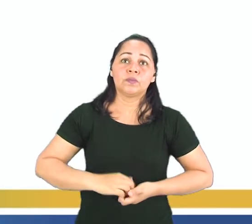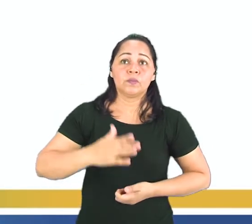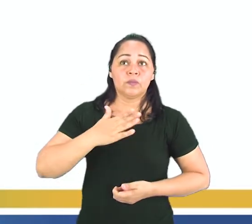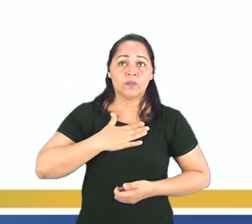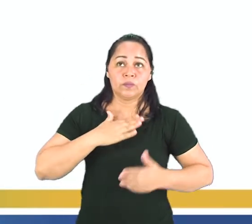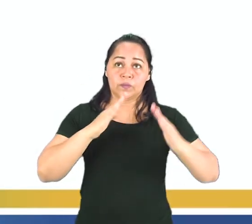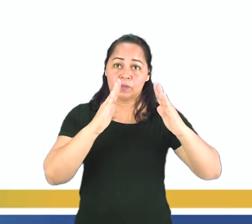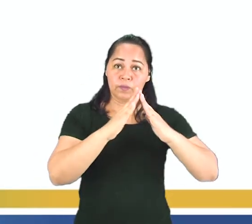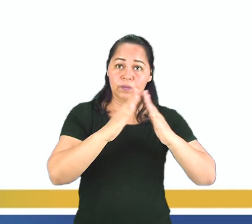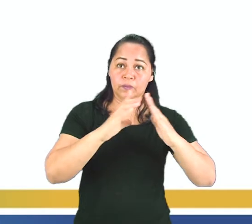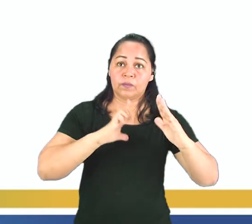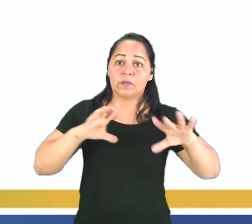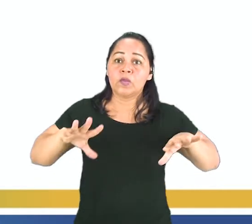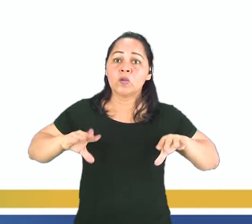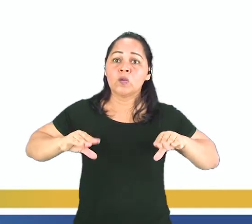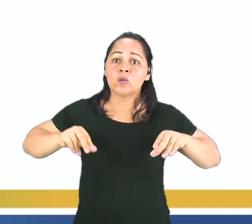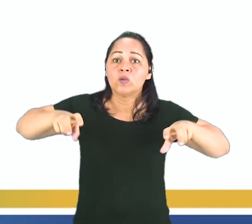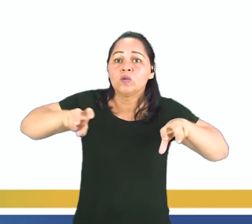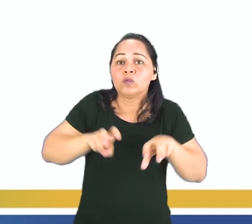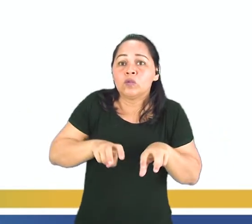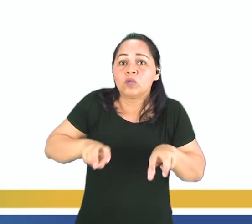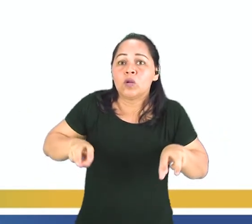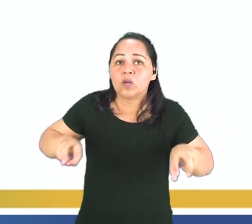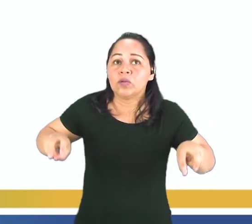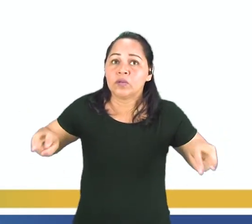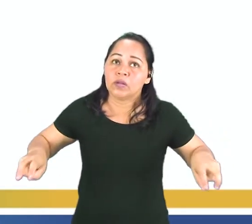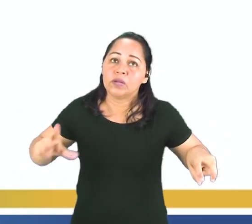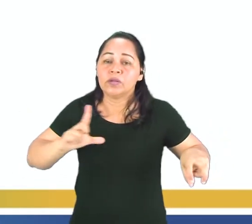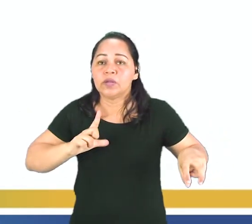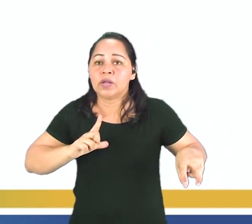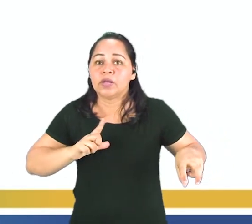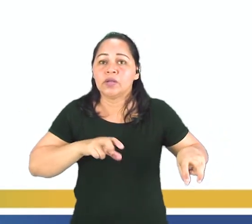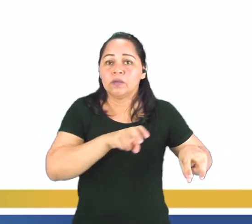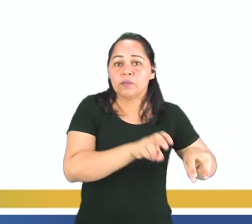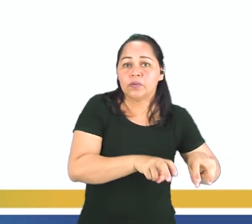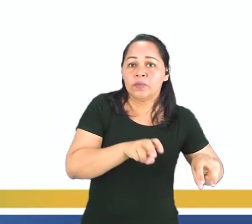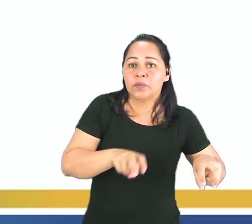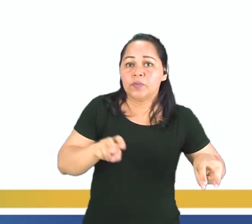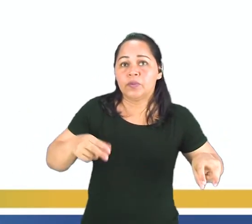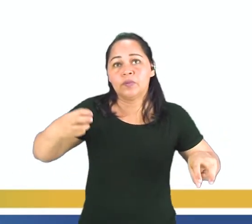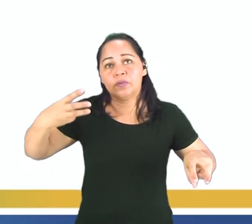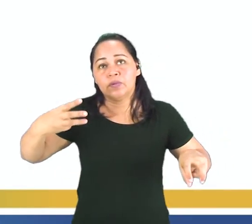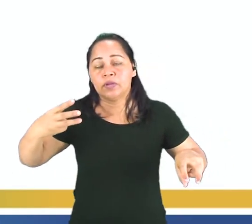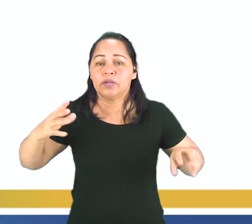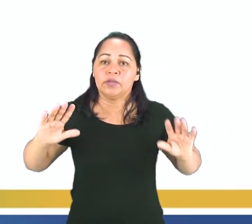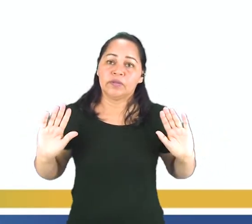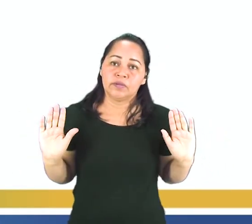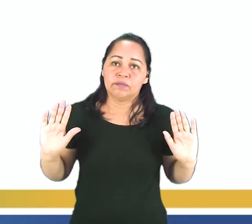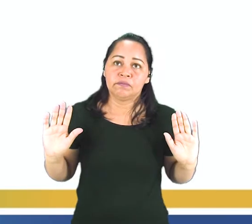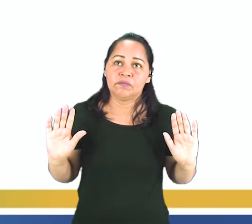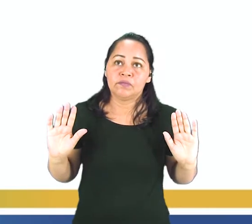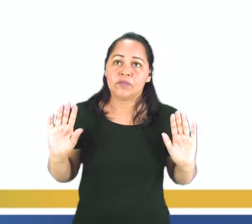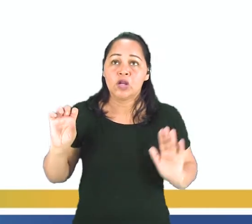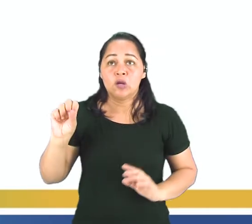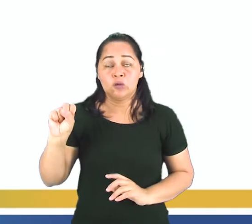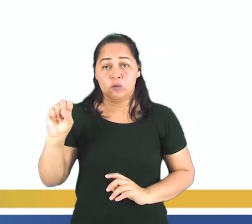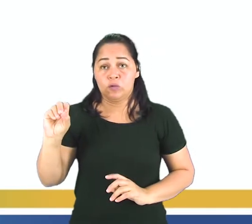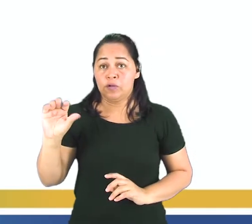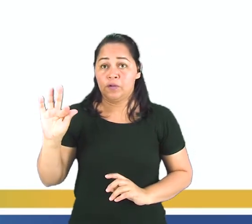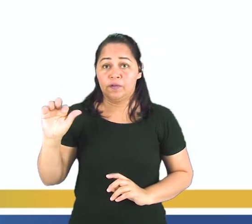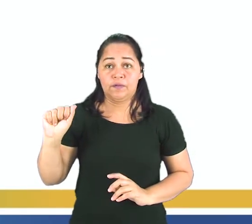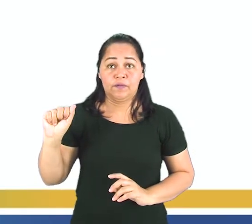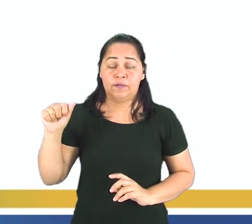un sofá. Y en el siempre hay tres corjines. Observe que el sofá no va a cambiar la forma de